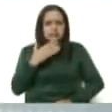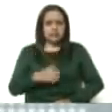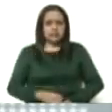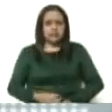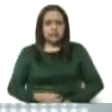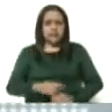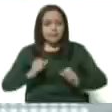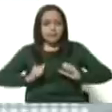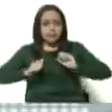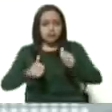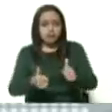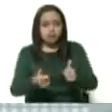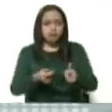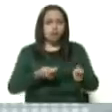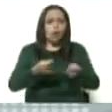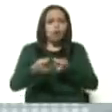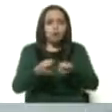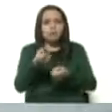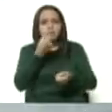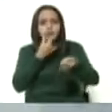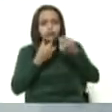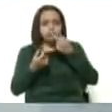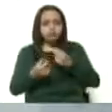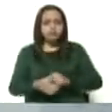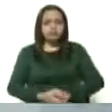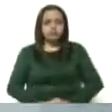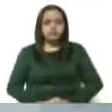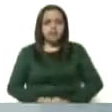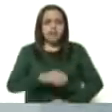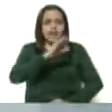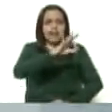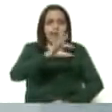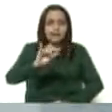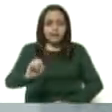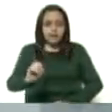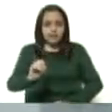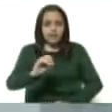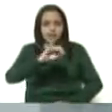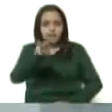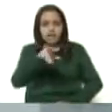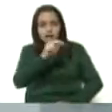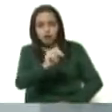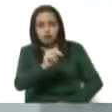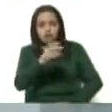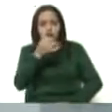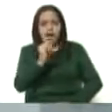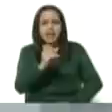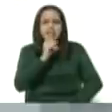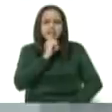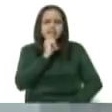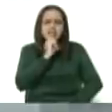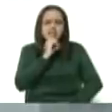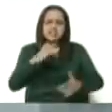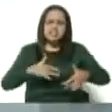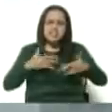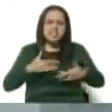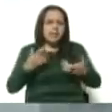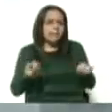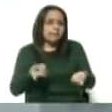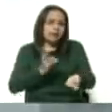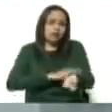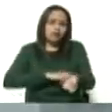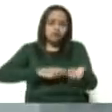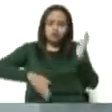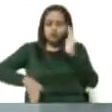el tratamiento según el protocolo. El 30 de junio se complicó esos síntomas y fue